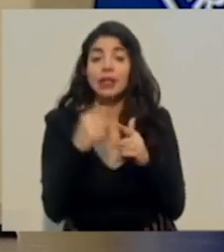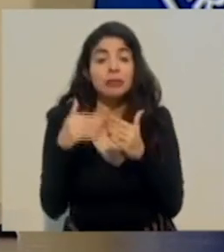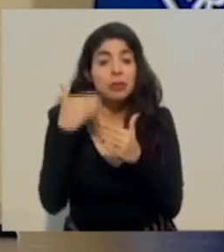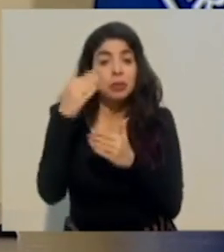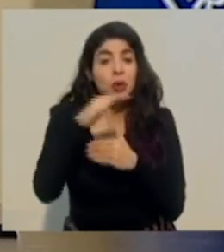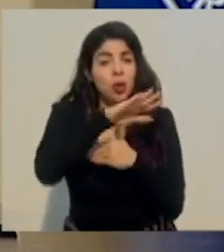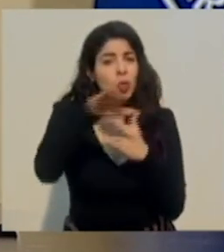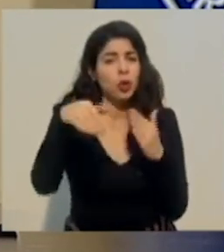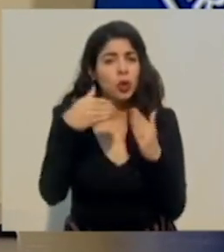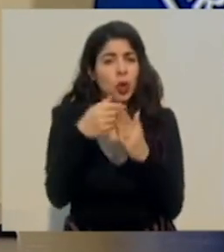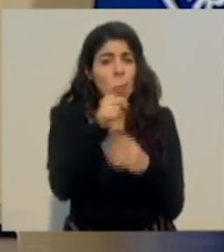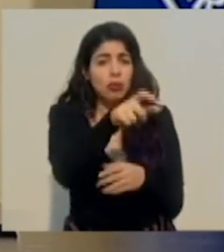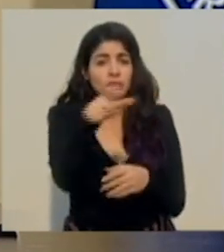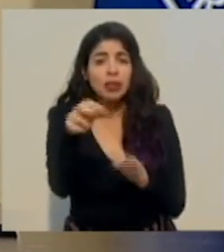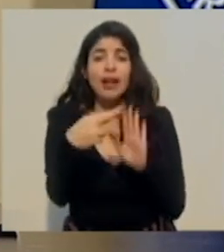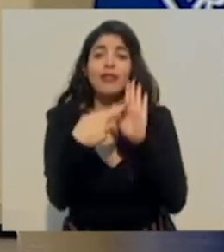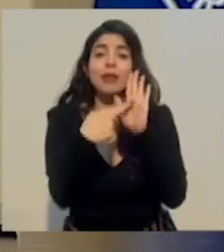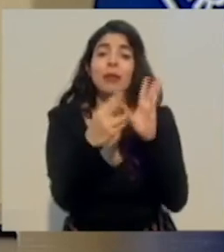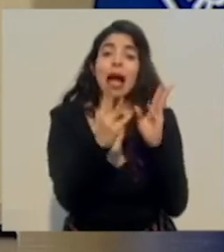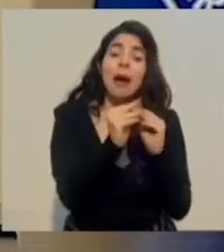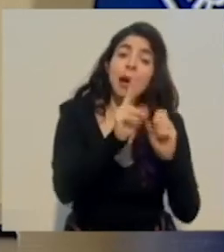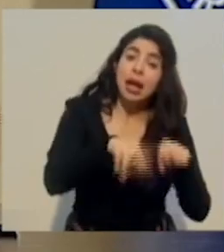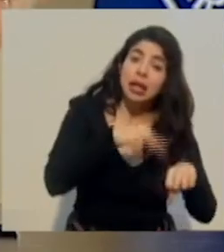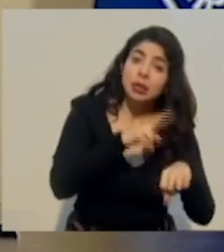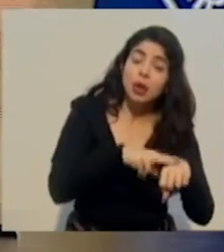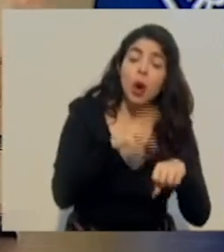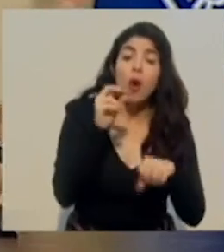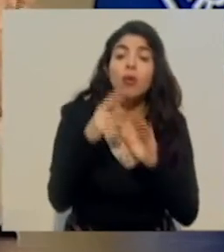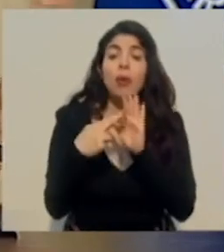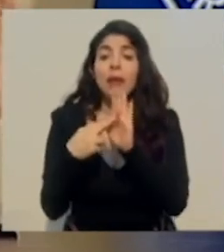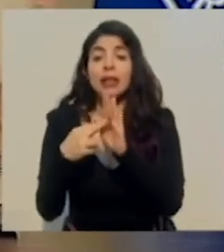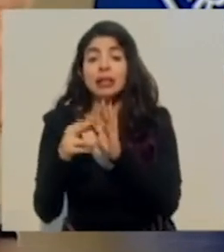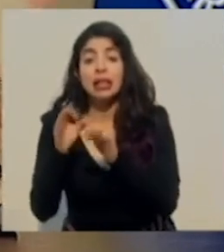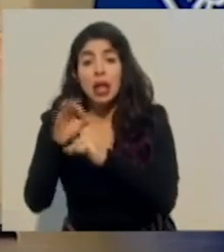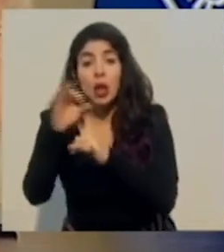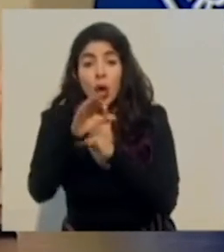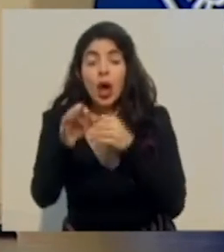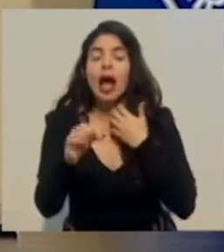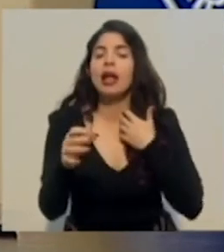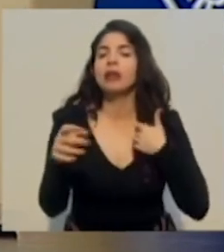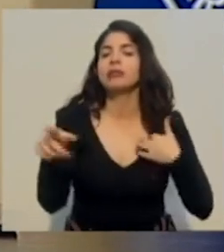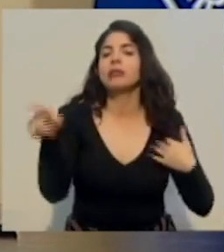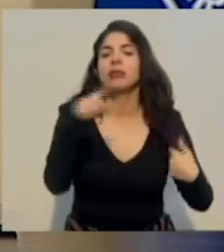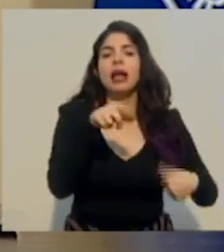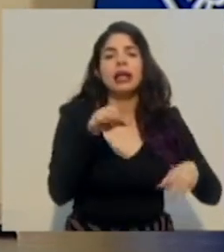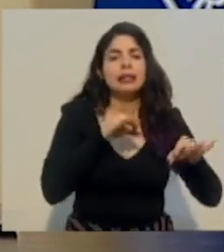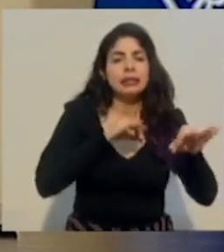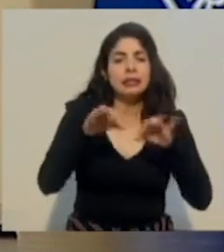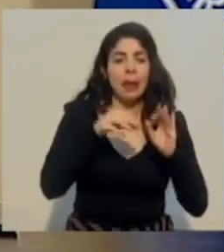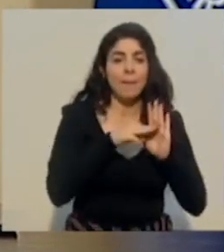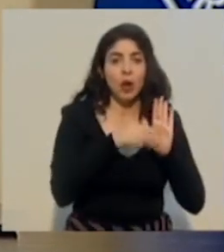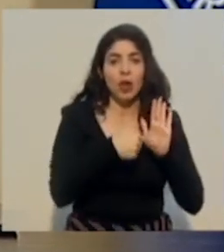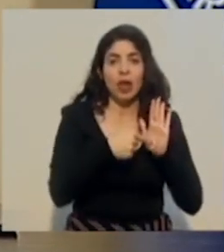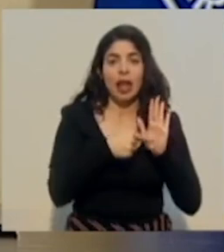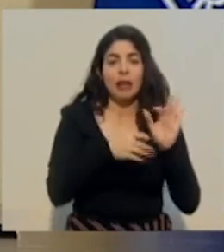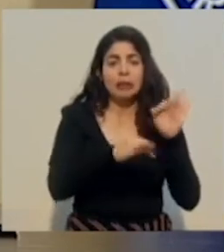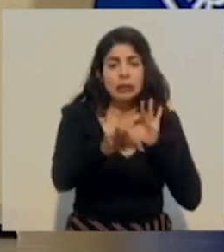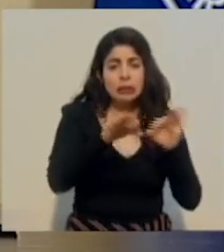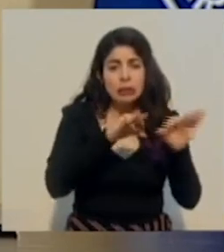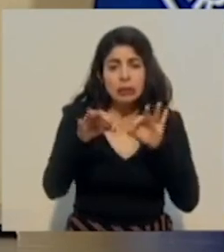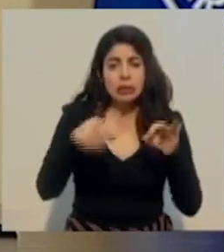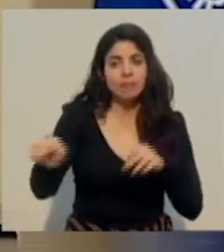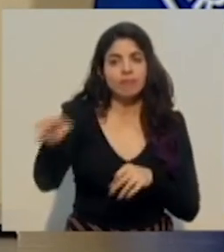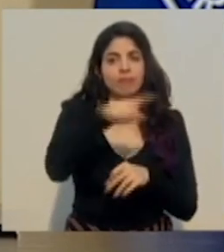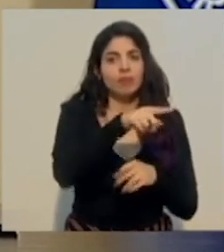cámaras nacionales y locales, vamos a detallar este modelo de responsabilidad compartida, porque